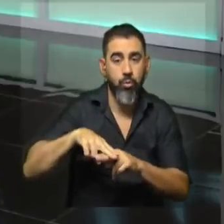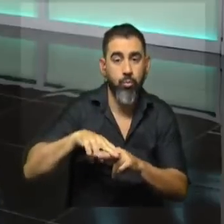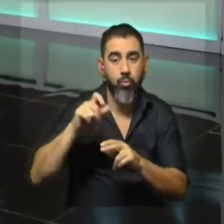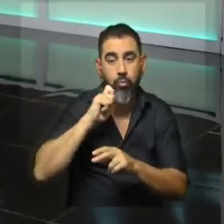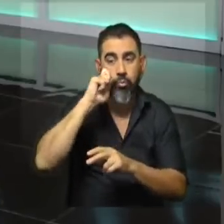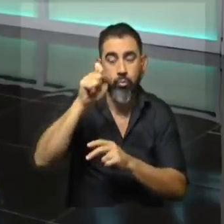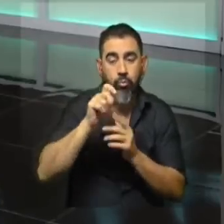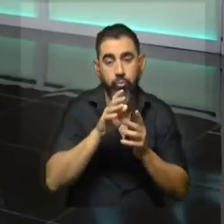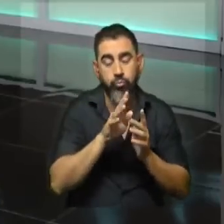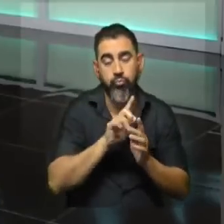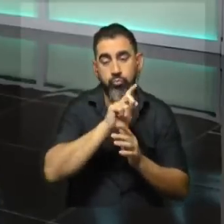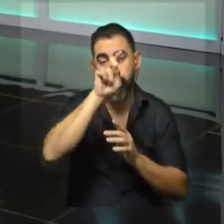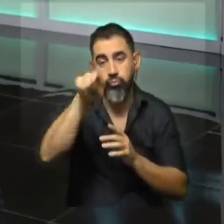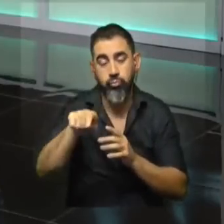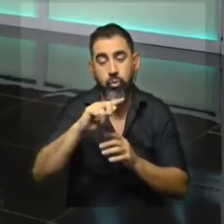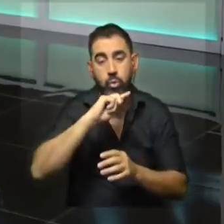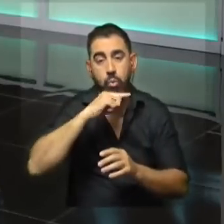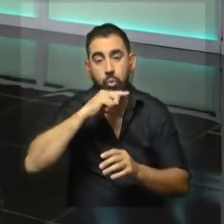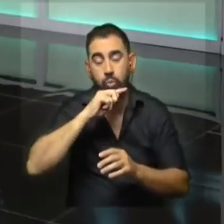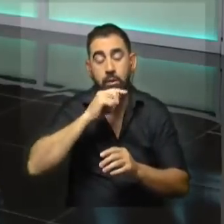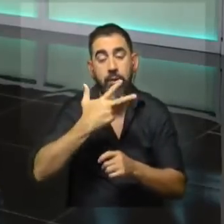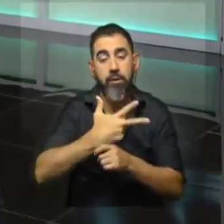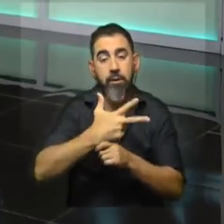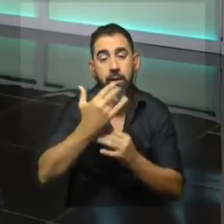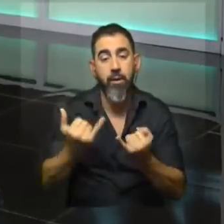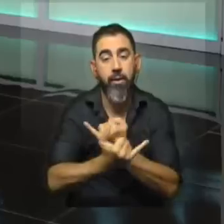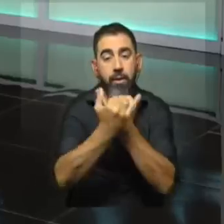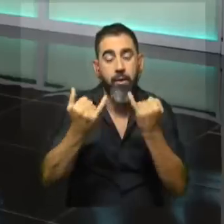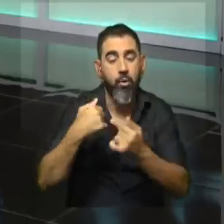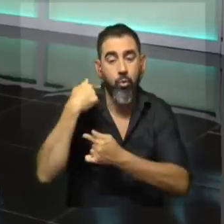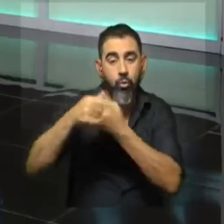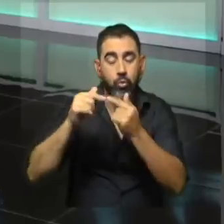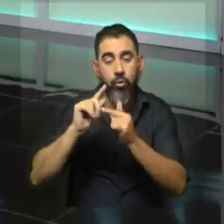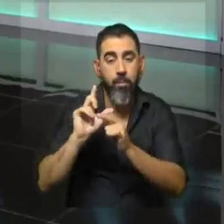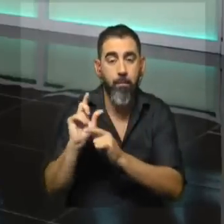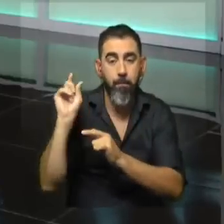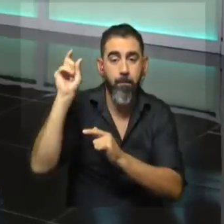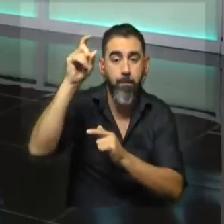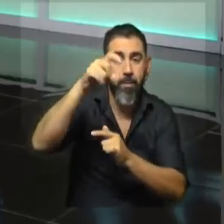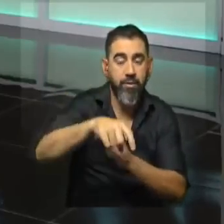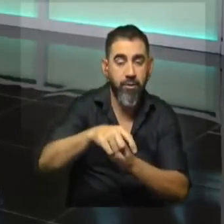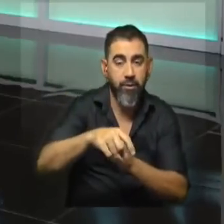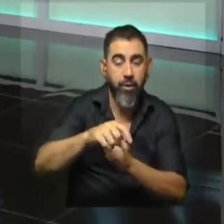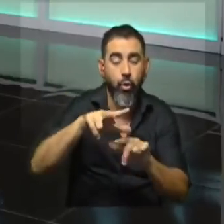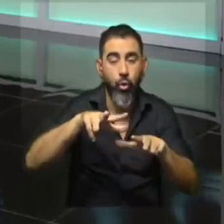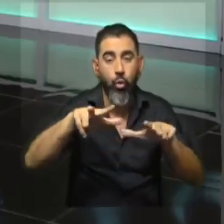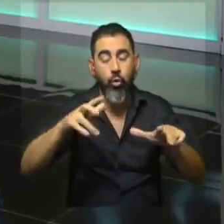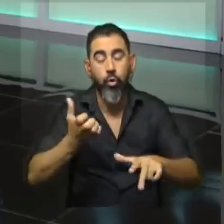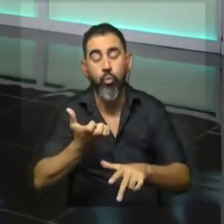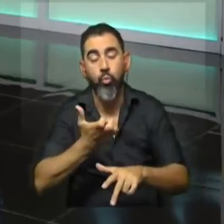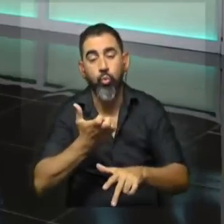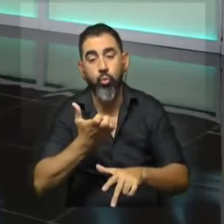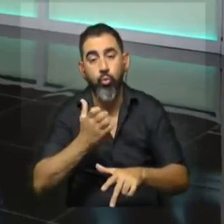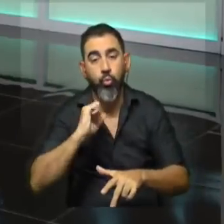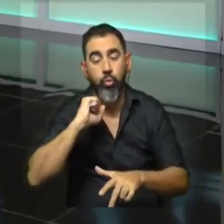misiles norteamericanos, mientras Moscú completó su tercer día consecutivo de lanzamientos de misiles crucero y drones suicidas en Kiev,